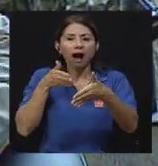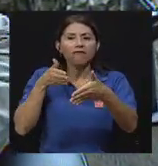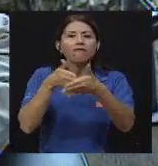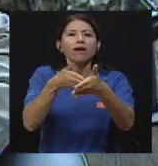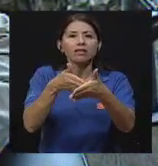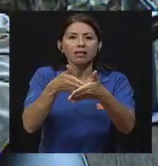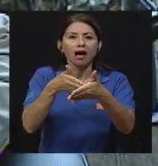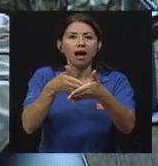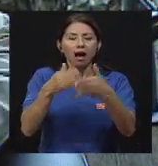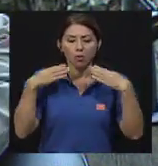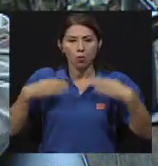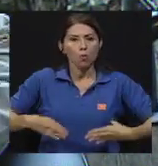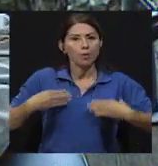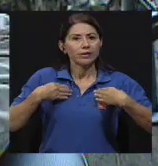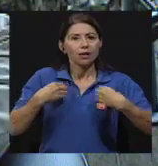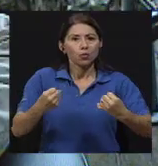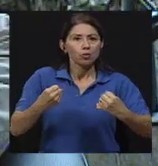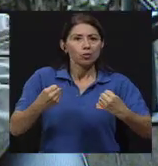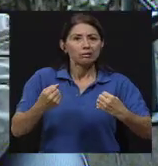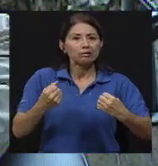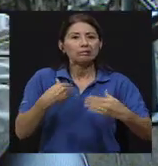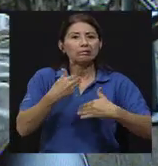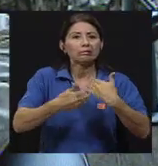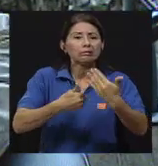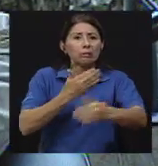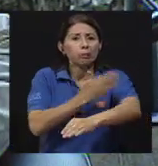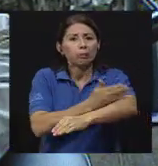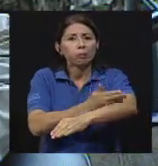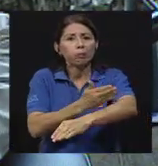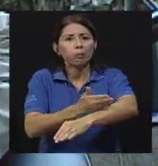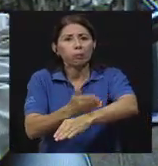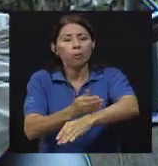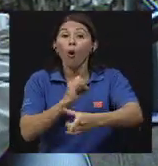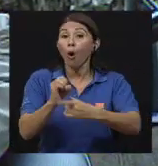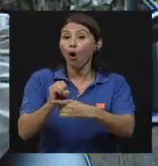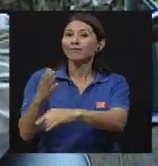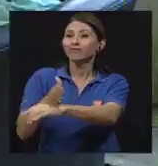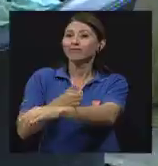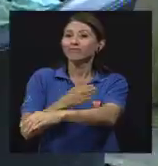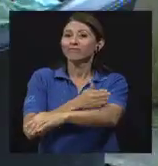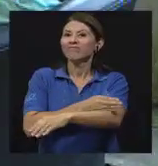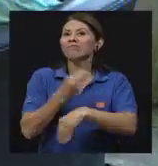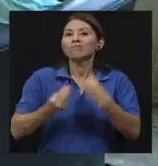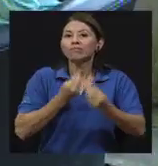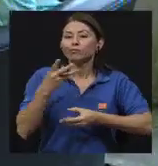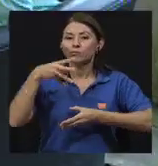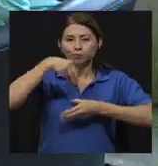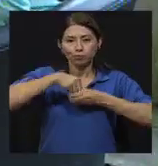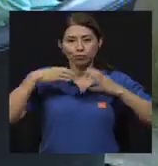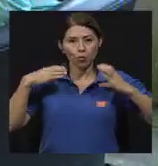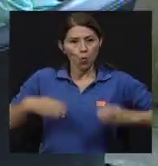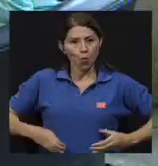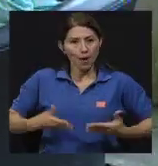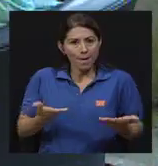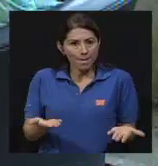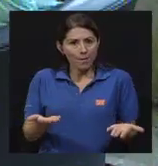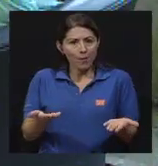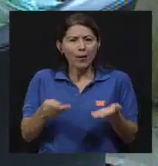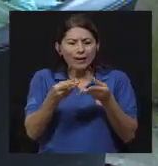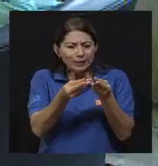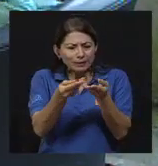Cómo es que trabajan a nivel de nuestro cuerpo lo que queremos entender hoy. Y principalmente, cómo están ellos